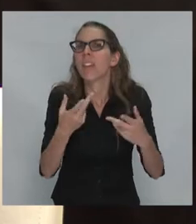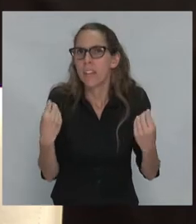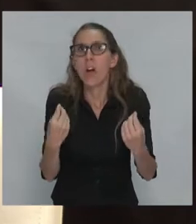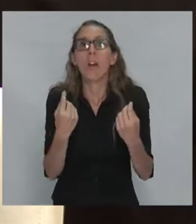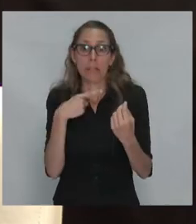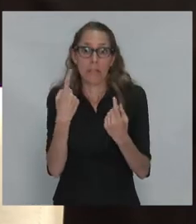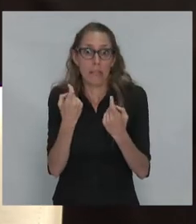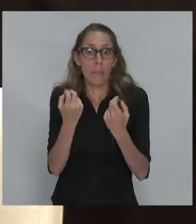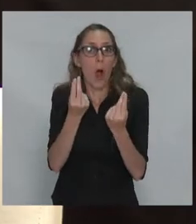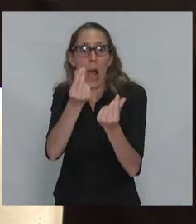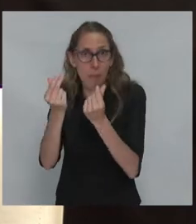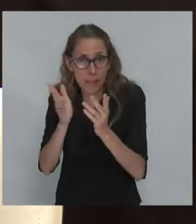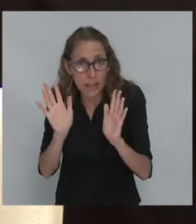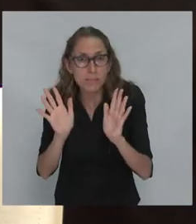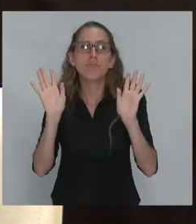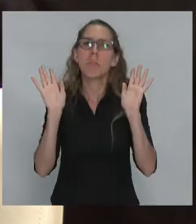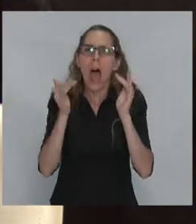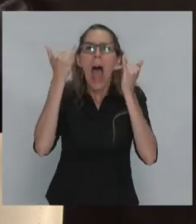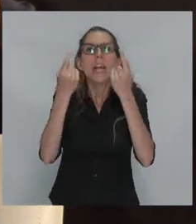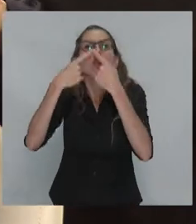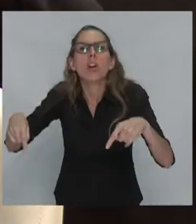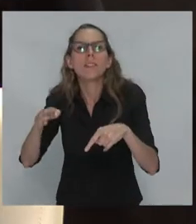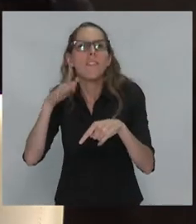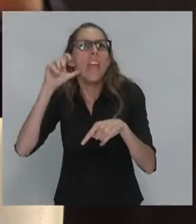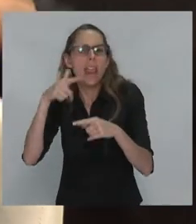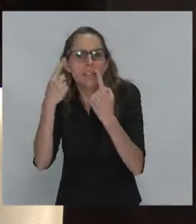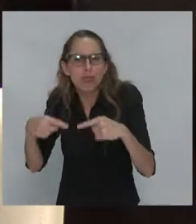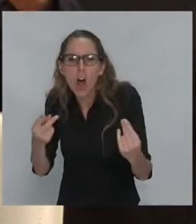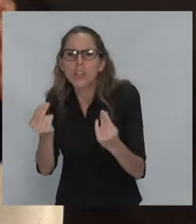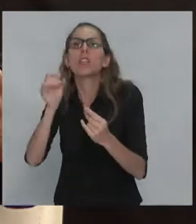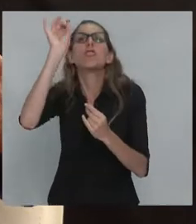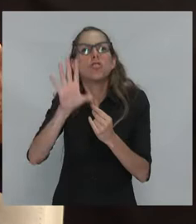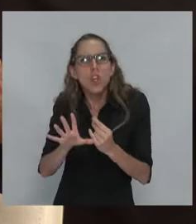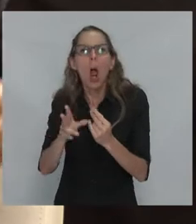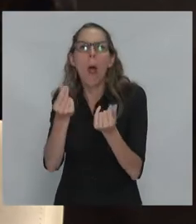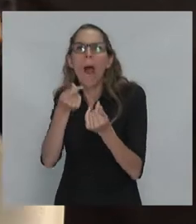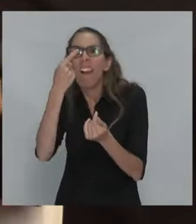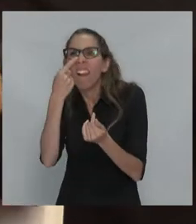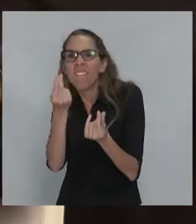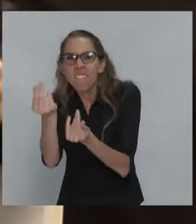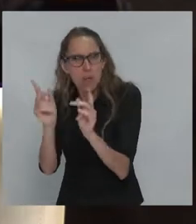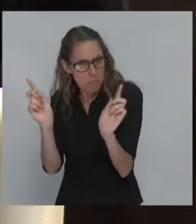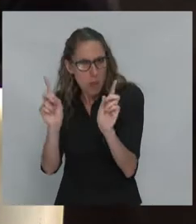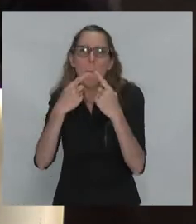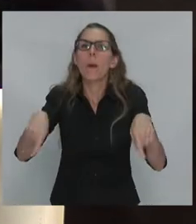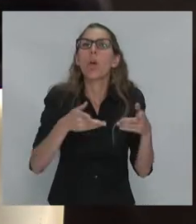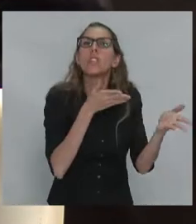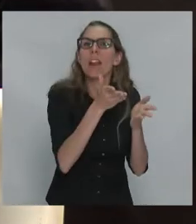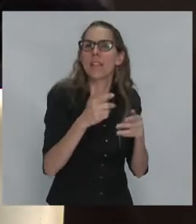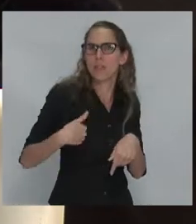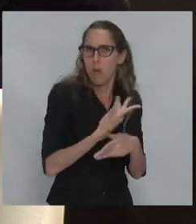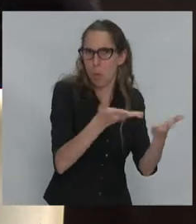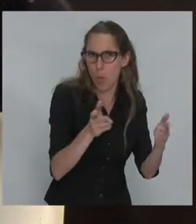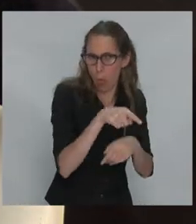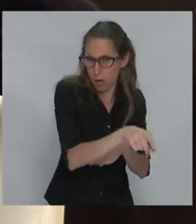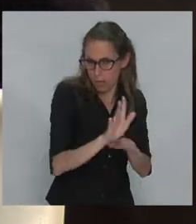capitalismo, que existen precisamente bienes que no son mercancías, los servicios públicos. Que muchas veces, no